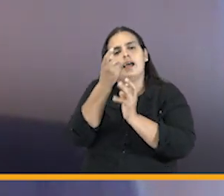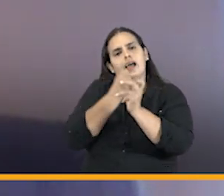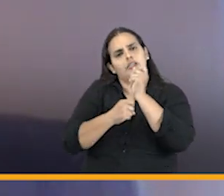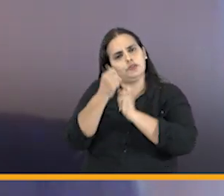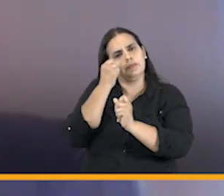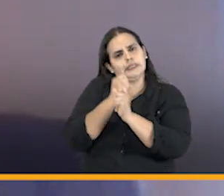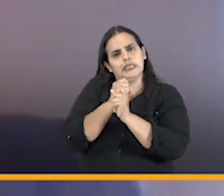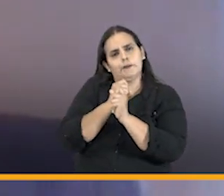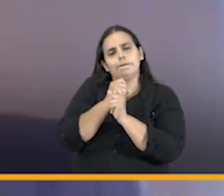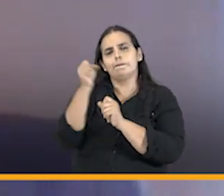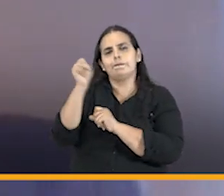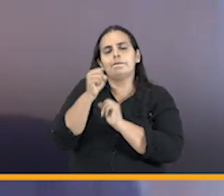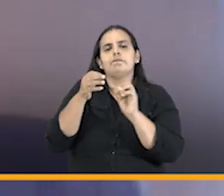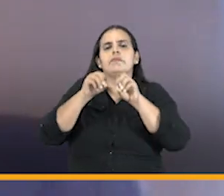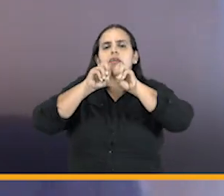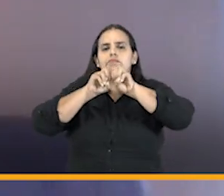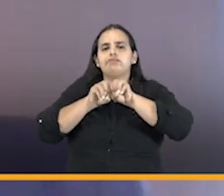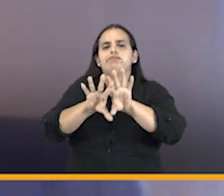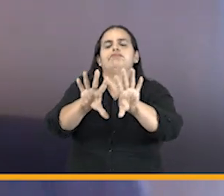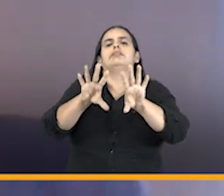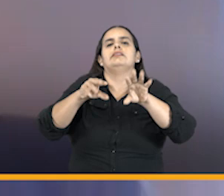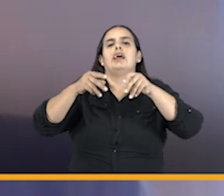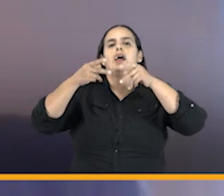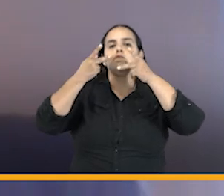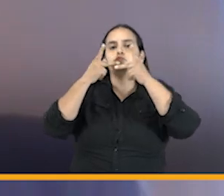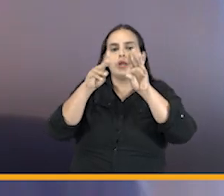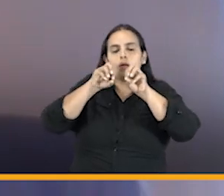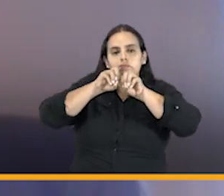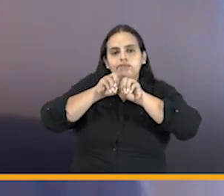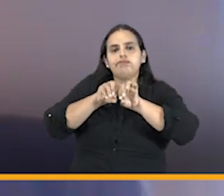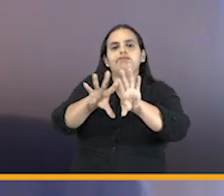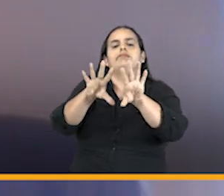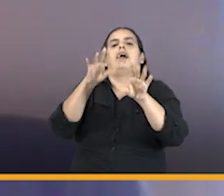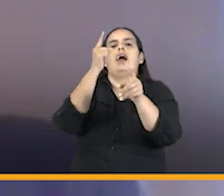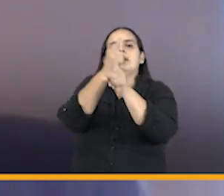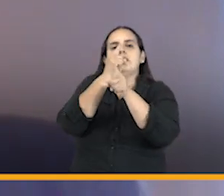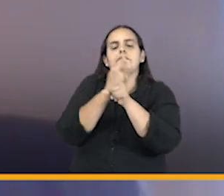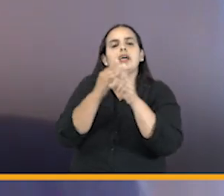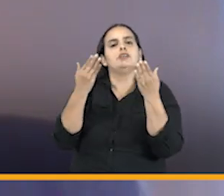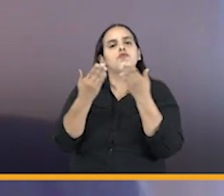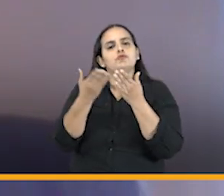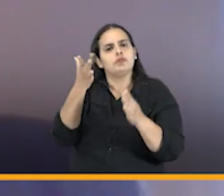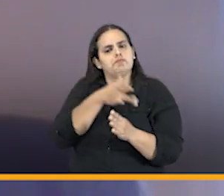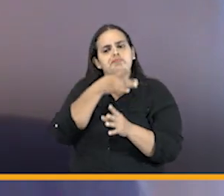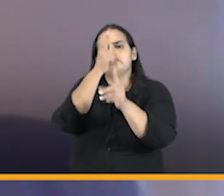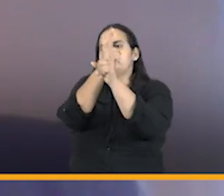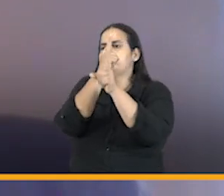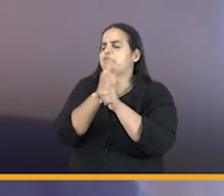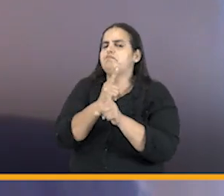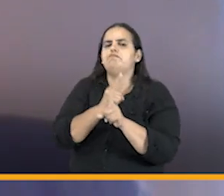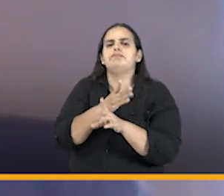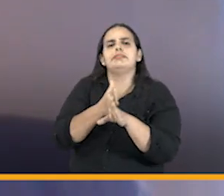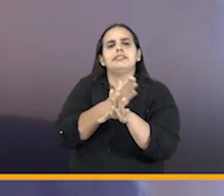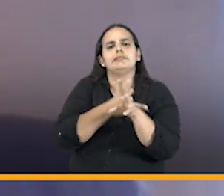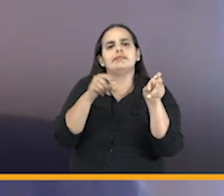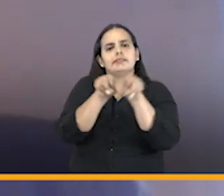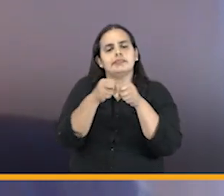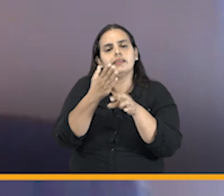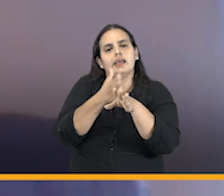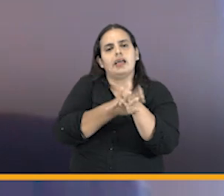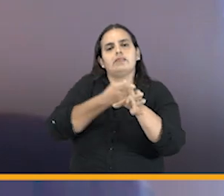pasado publicó un estudio de efectividad de las políticas de prevención del daño